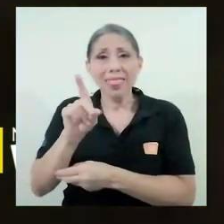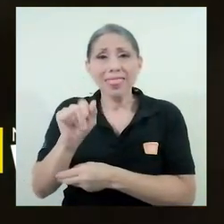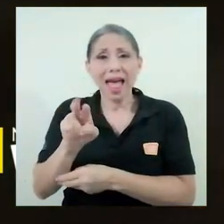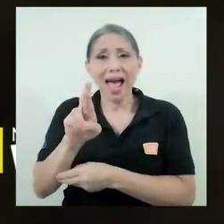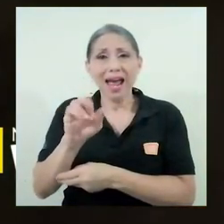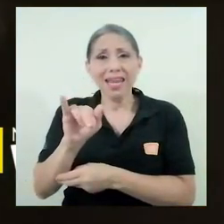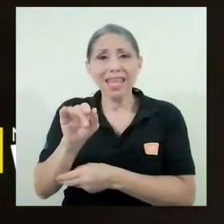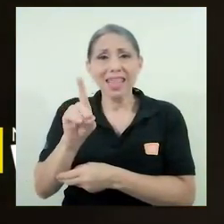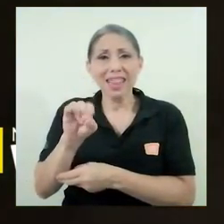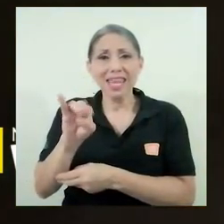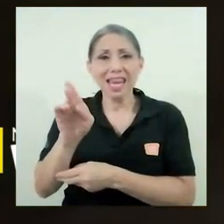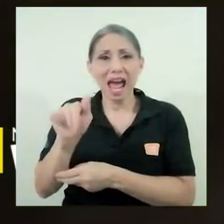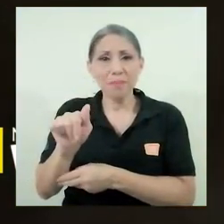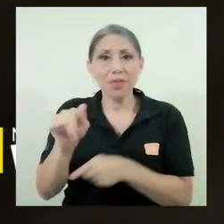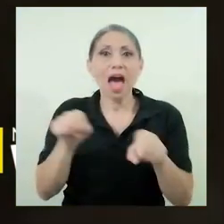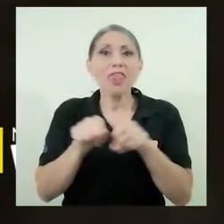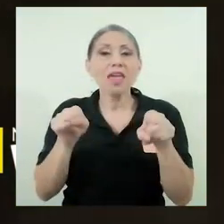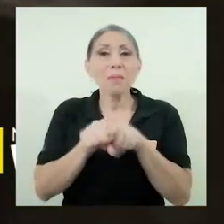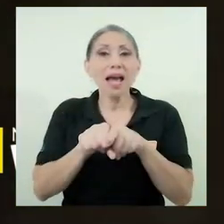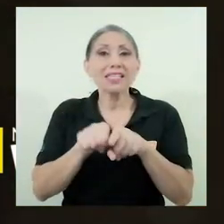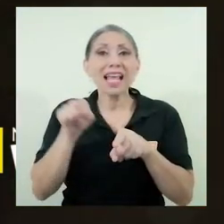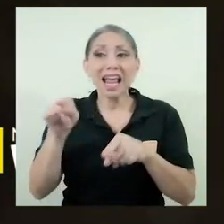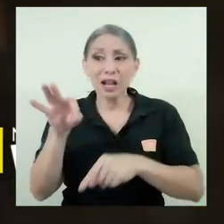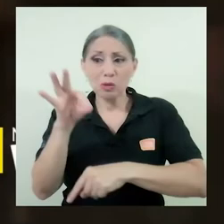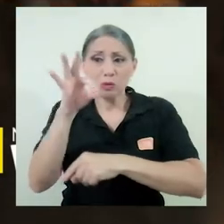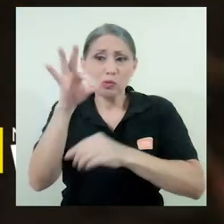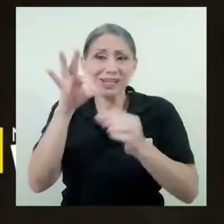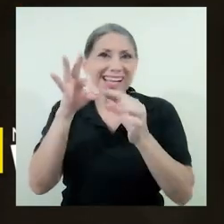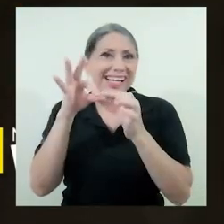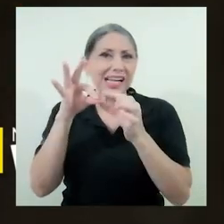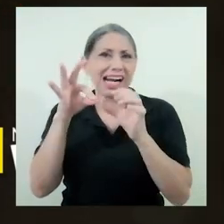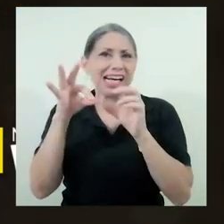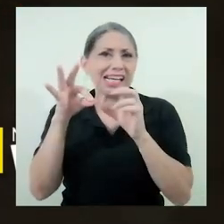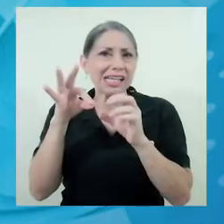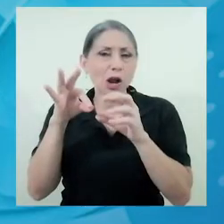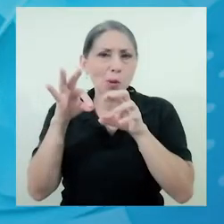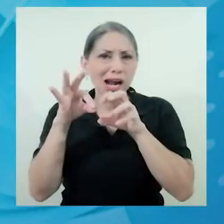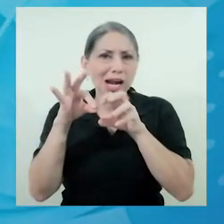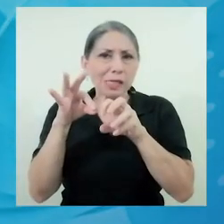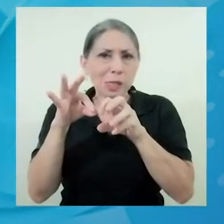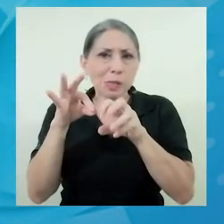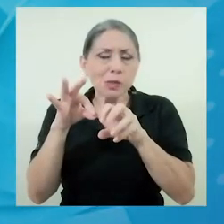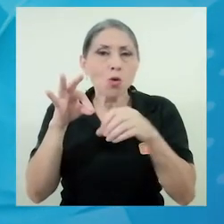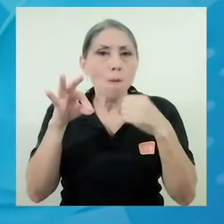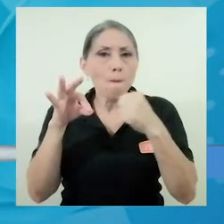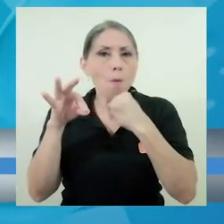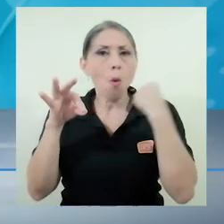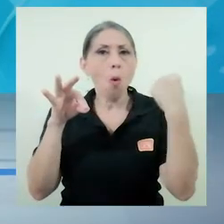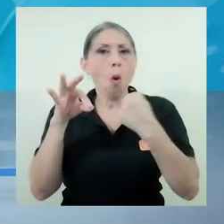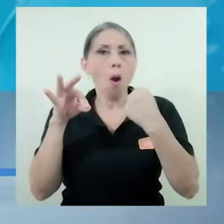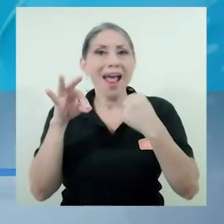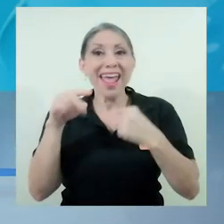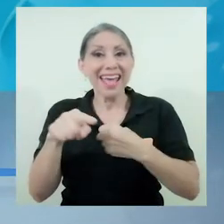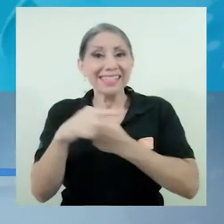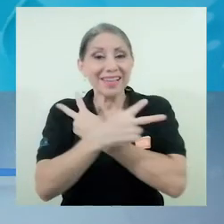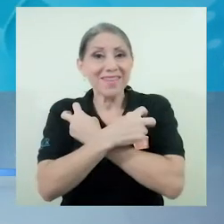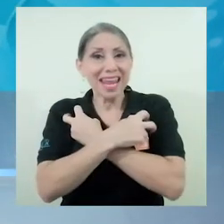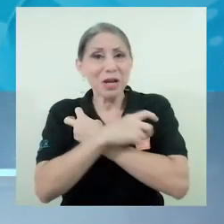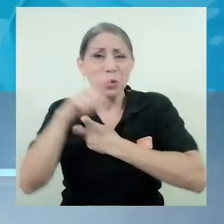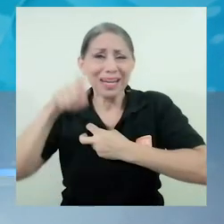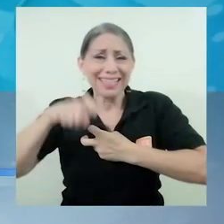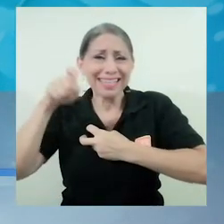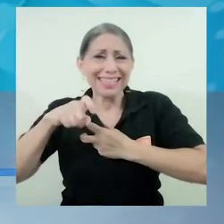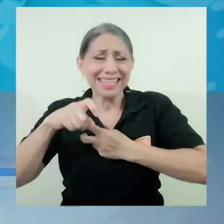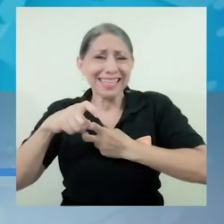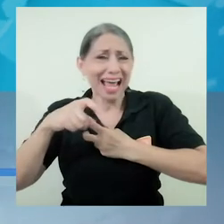tienen mandíbulas muy potentes entonces el veneno ese requiere de una mayor concentración